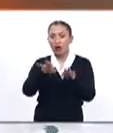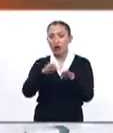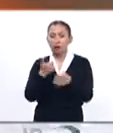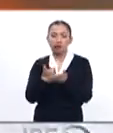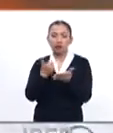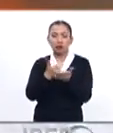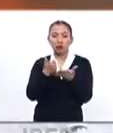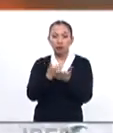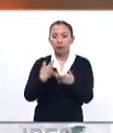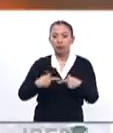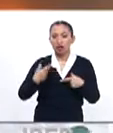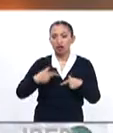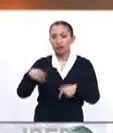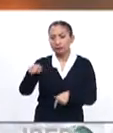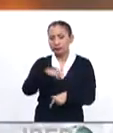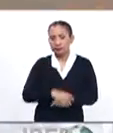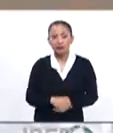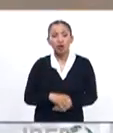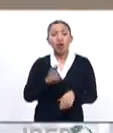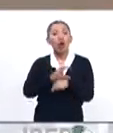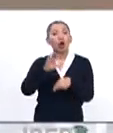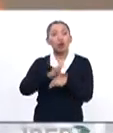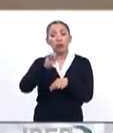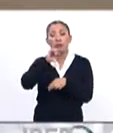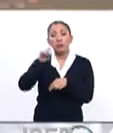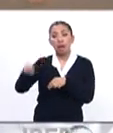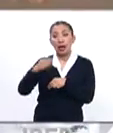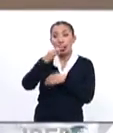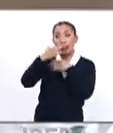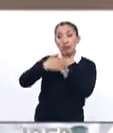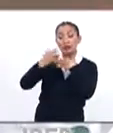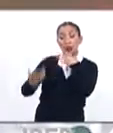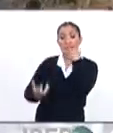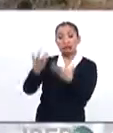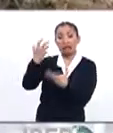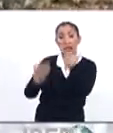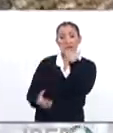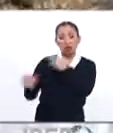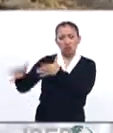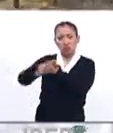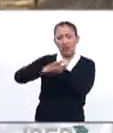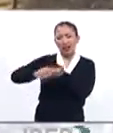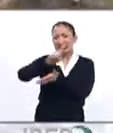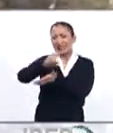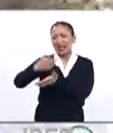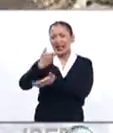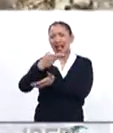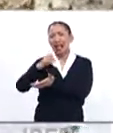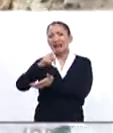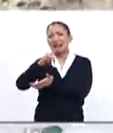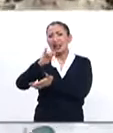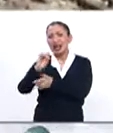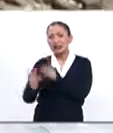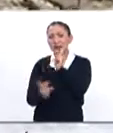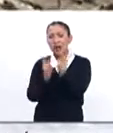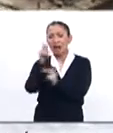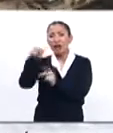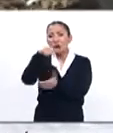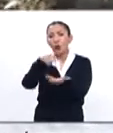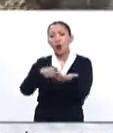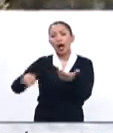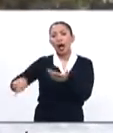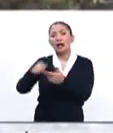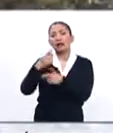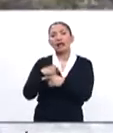brigadistas y la ayuda a damnificados. Colombia también está en alerta por un incendio que ha consumido más de 100 hectáreas de flora en la